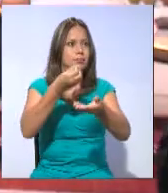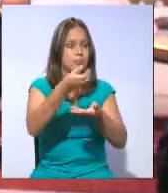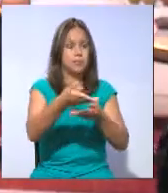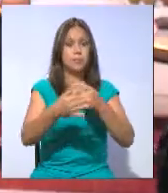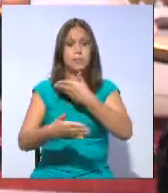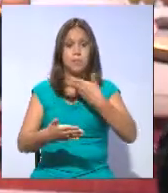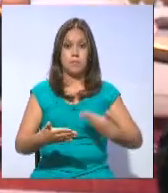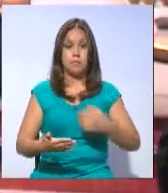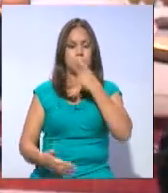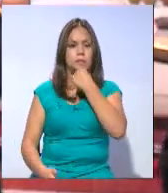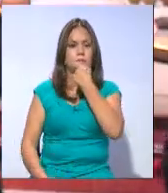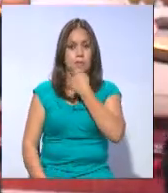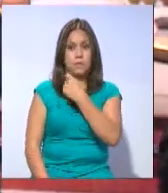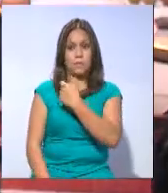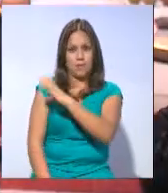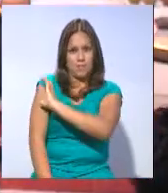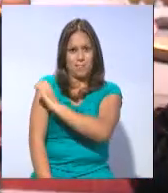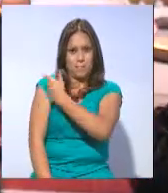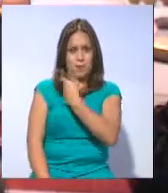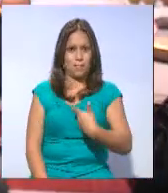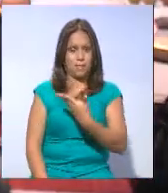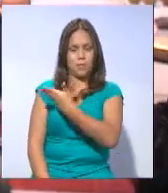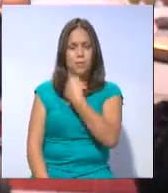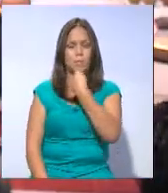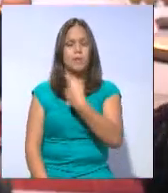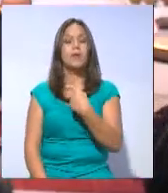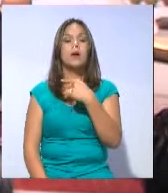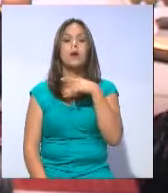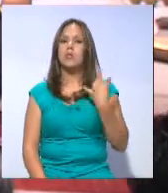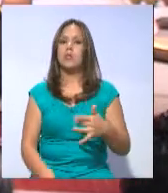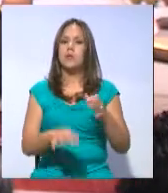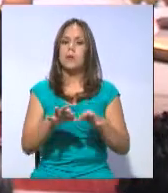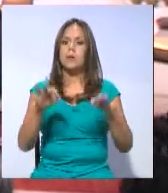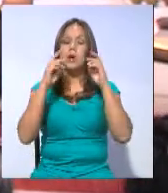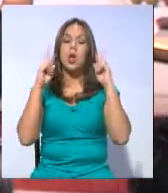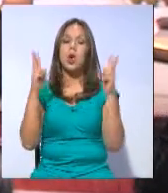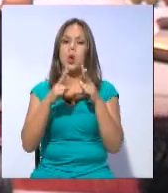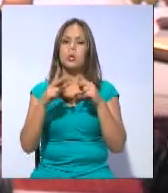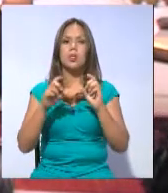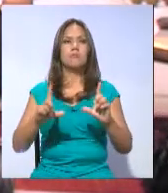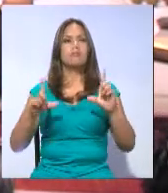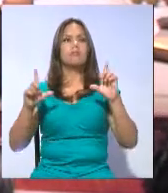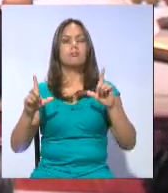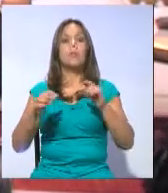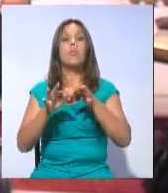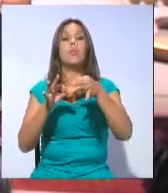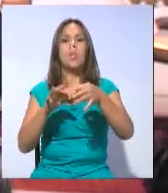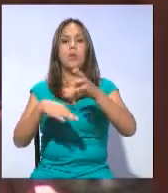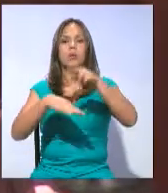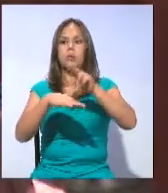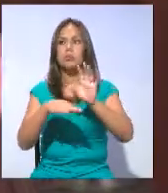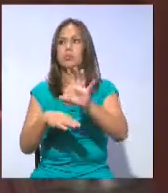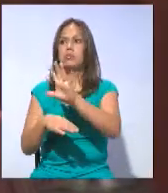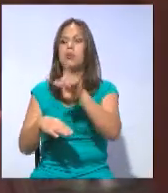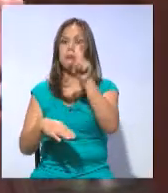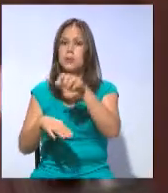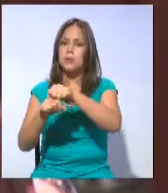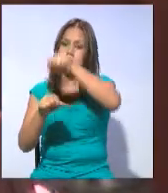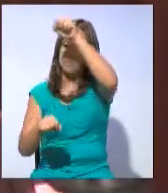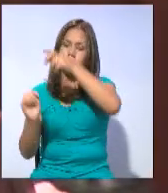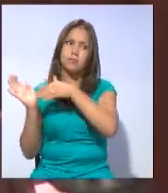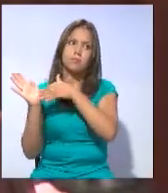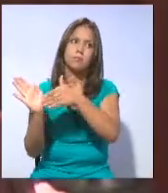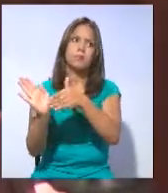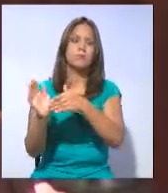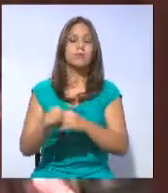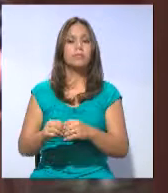Consejo Nacional Electoral, Juan Pablo Pozo, destacó la importancia de reconocer y visibilizar a Pueblos y Nacionalidades. Cuando pensamos en